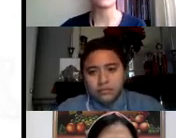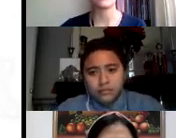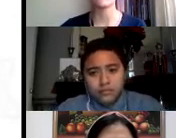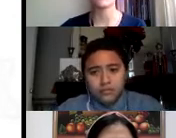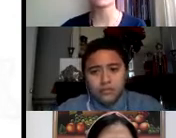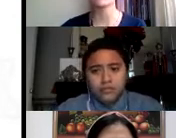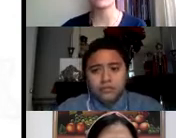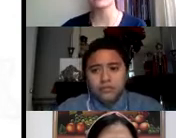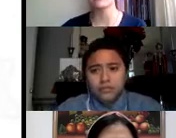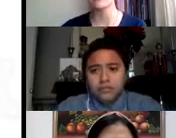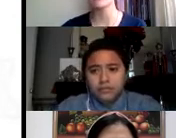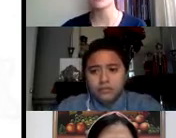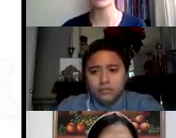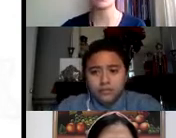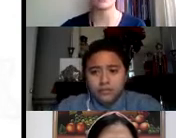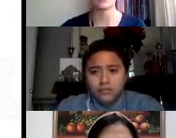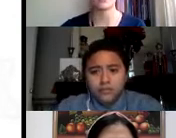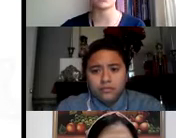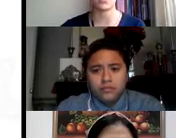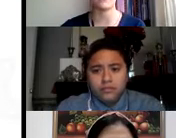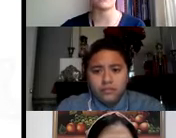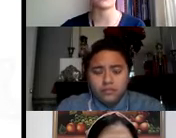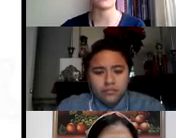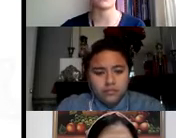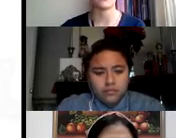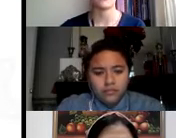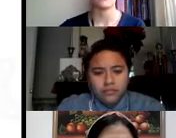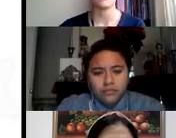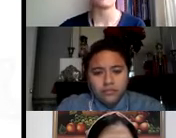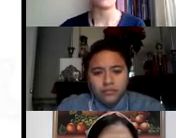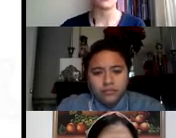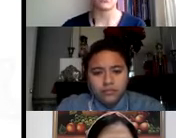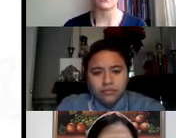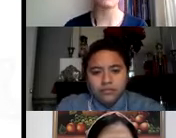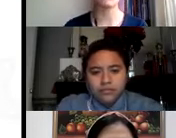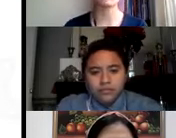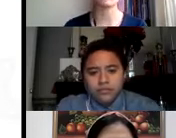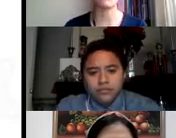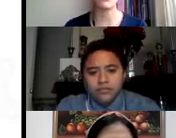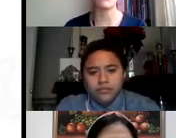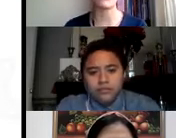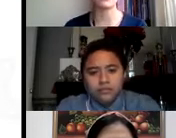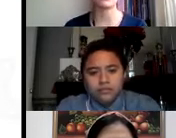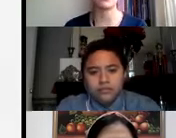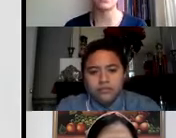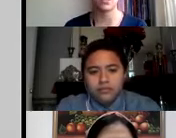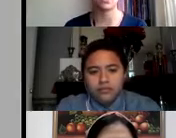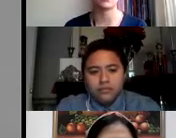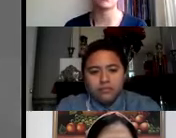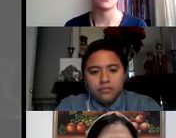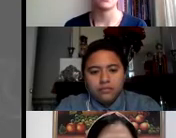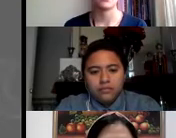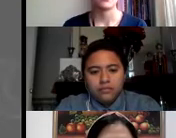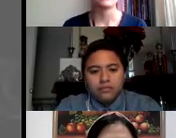hacerlo enfocándote en ti mismo y en tu marca personal. Pero bueno, veamos uno a uno estos escenarios.